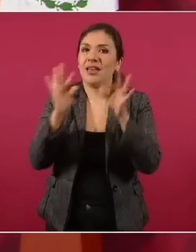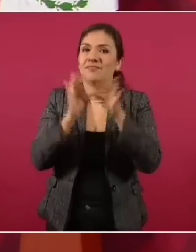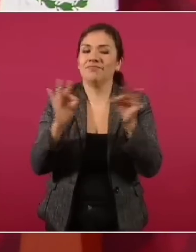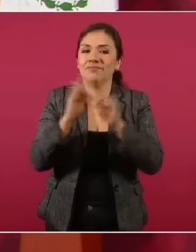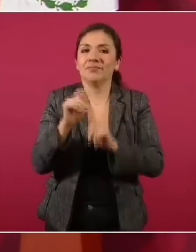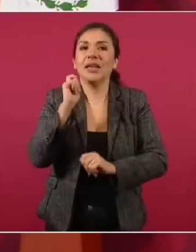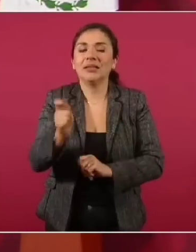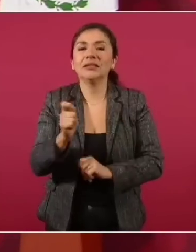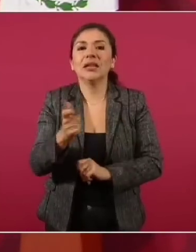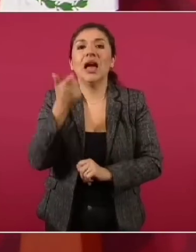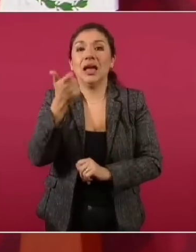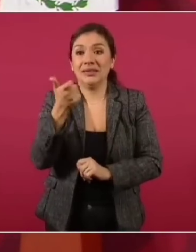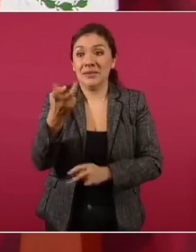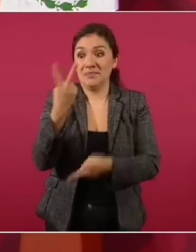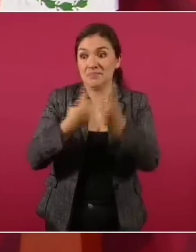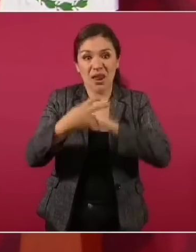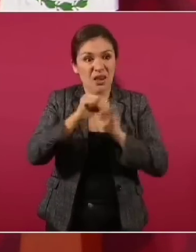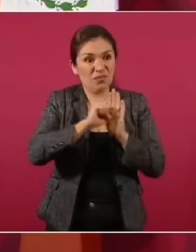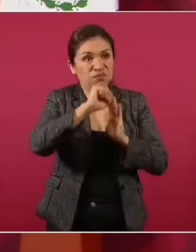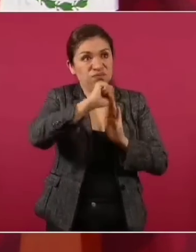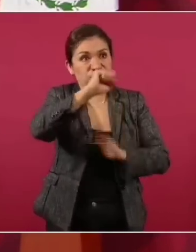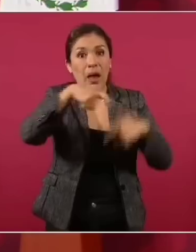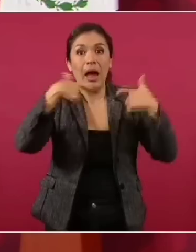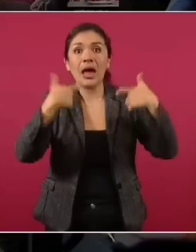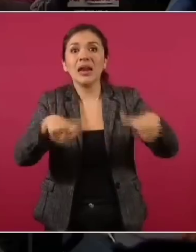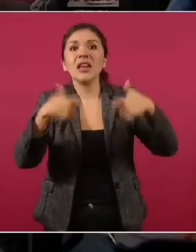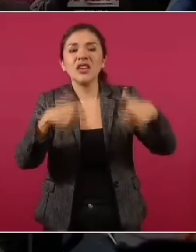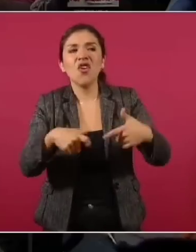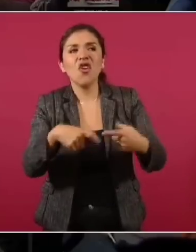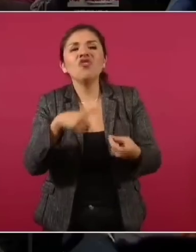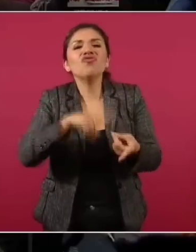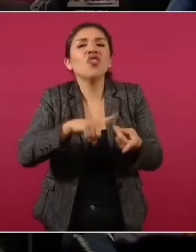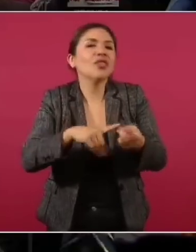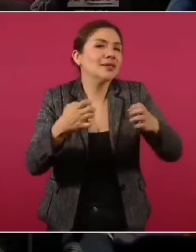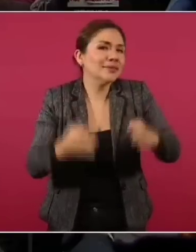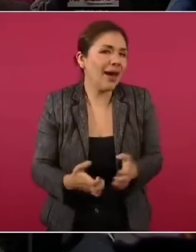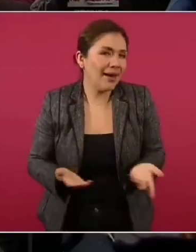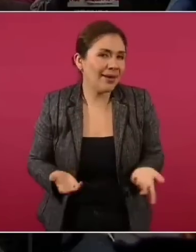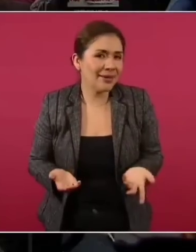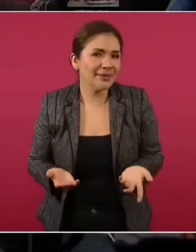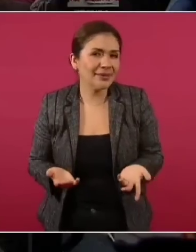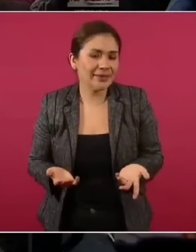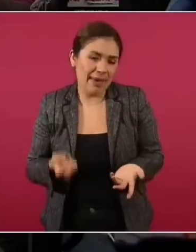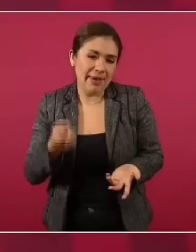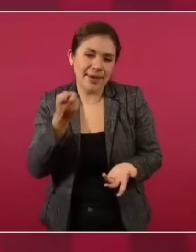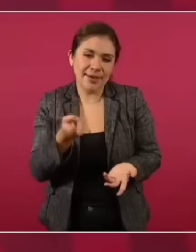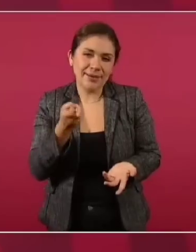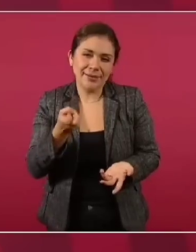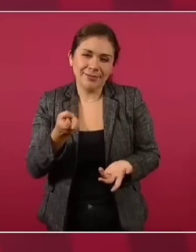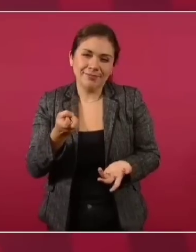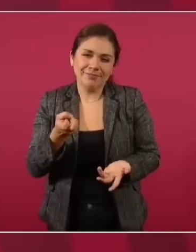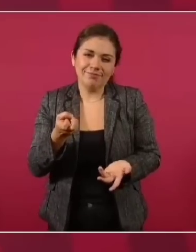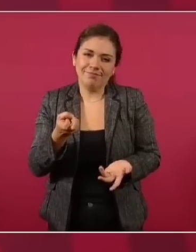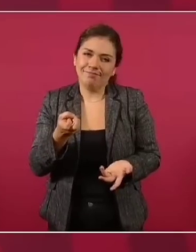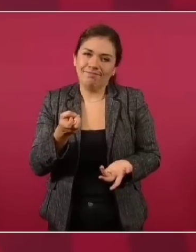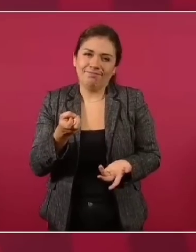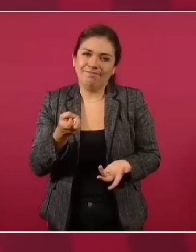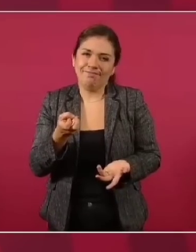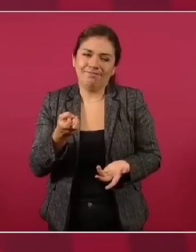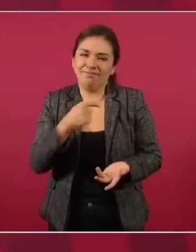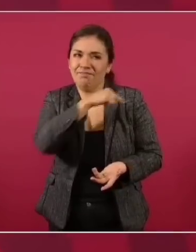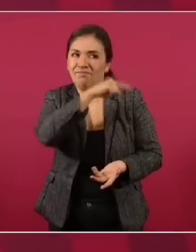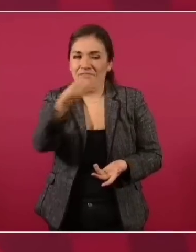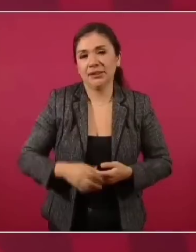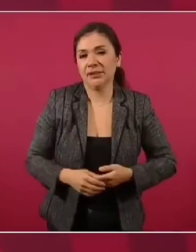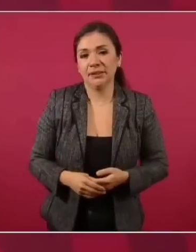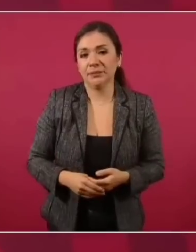distribución del ingreso o de la riqueza. En eso sí, no nos van a ganar.